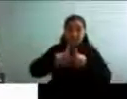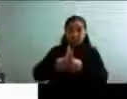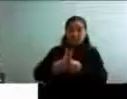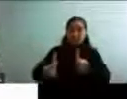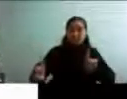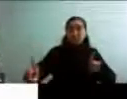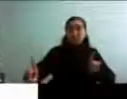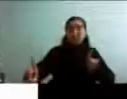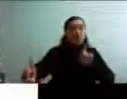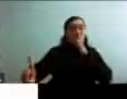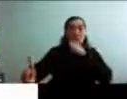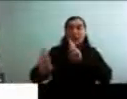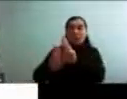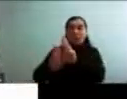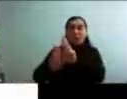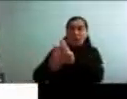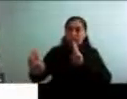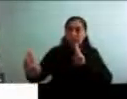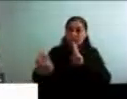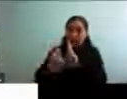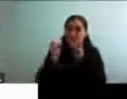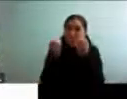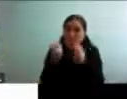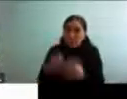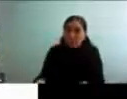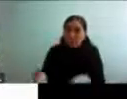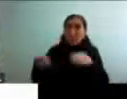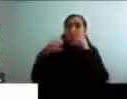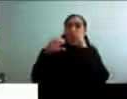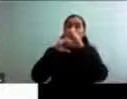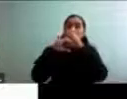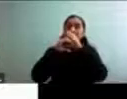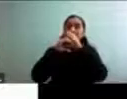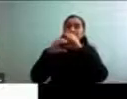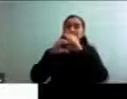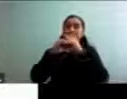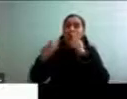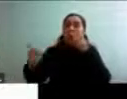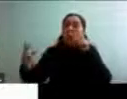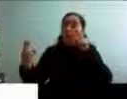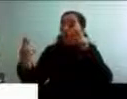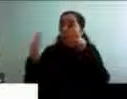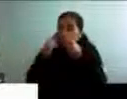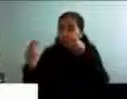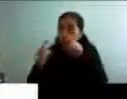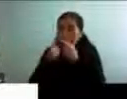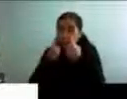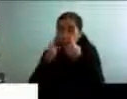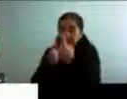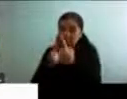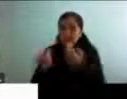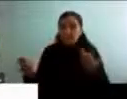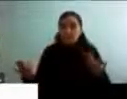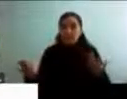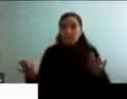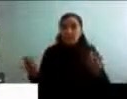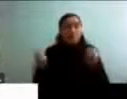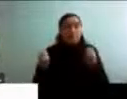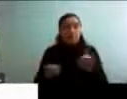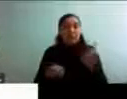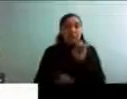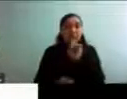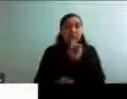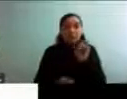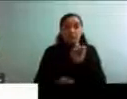interacción, perder comunicación, perder el conocerse unos con otros, ¿no? Y también